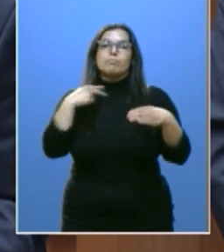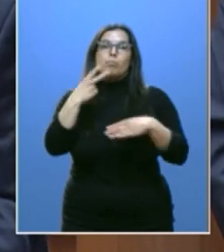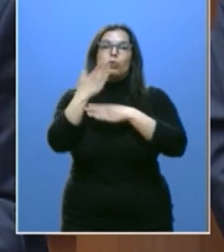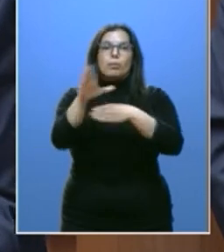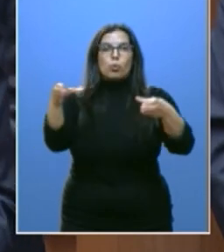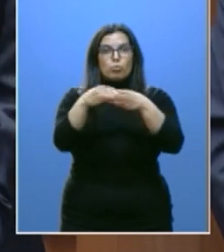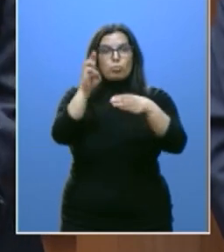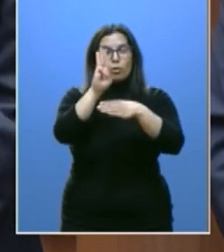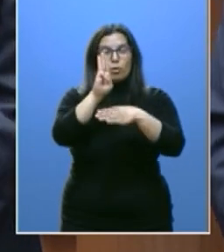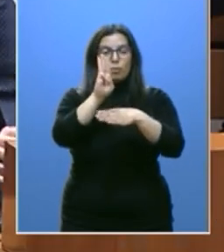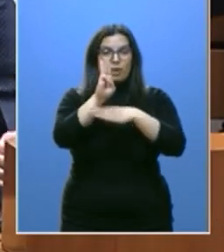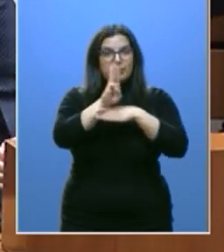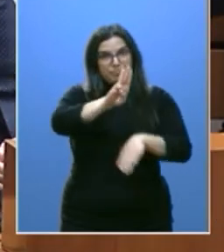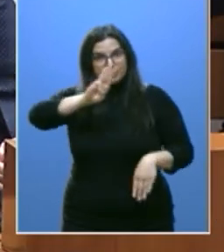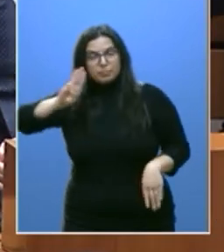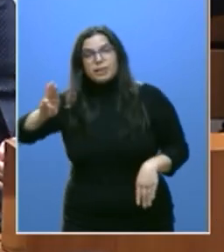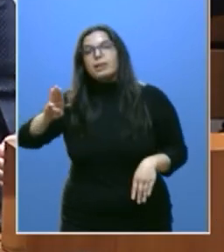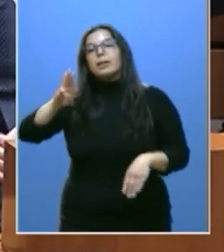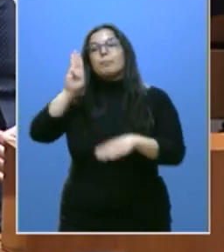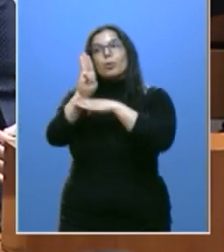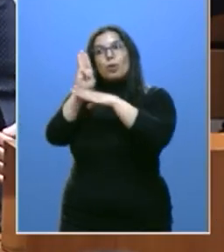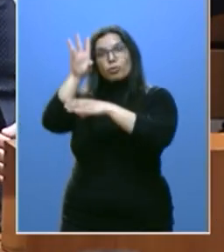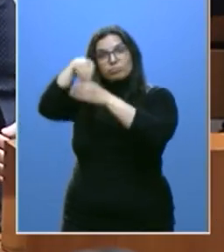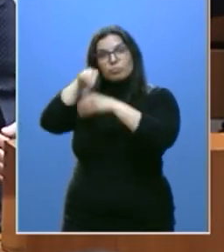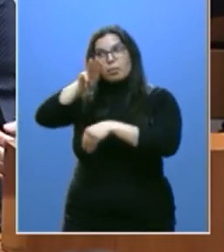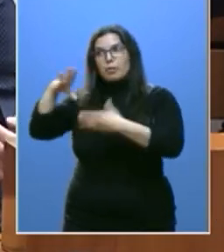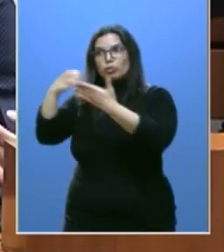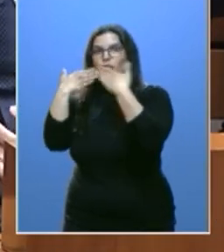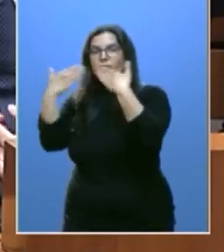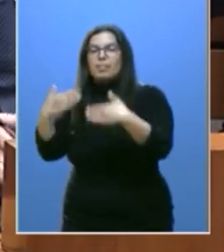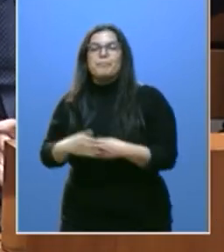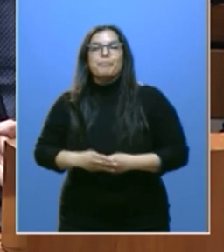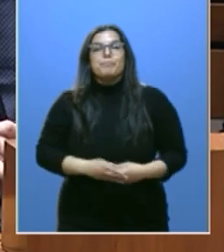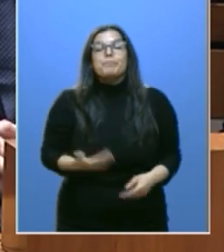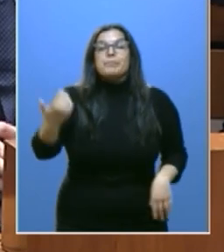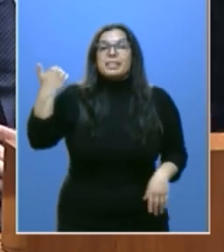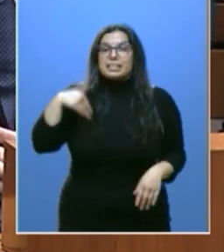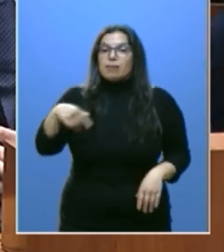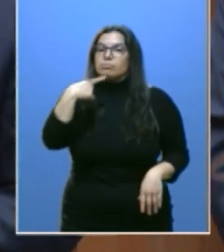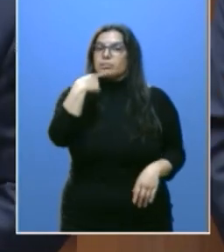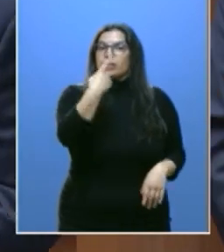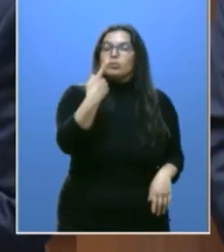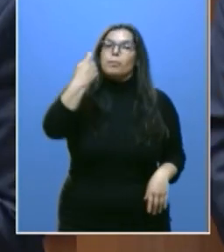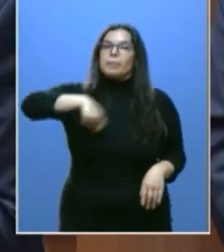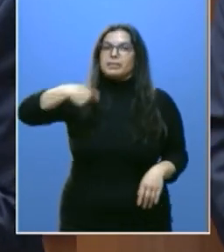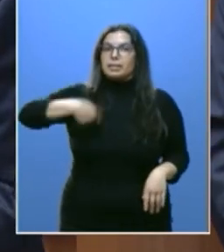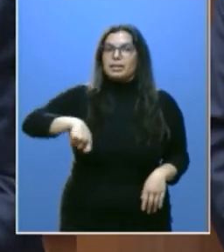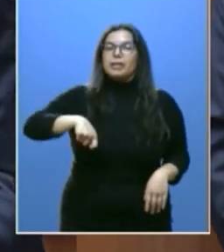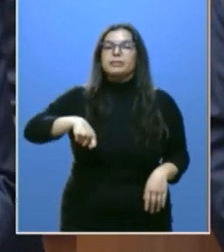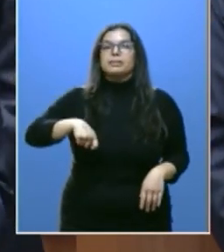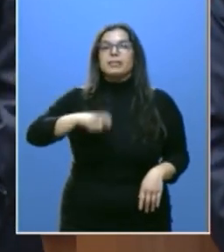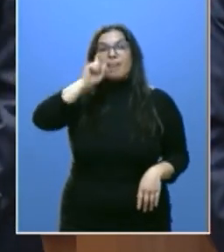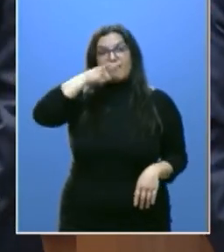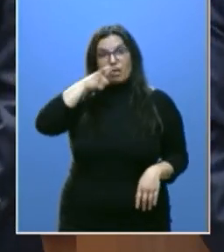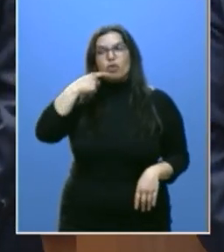y a todos los procuradores del Partido Popular. Ya he trasladado al presidente de mi partido, al presidente Feijó,